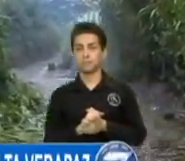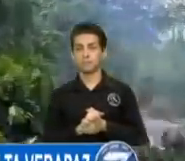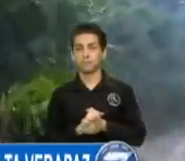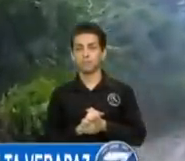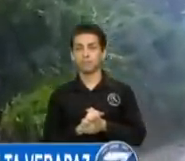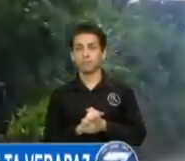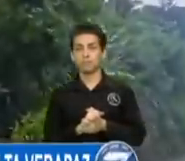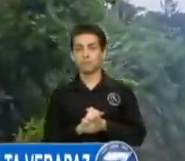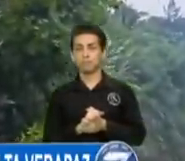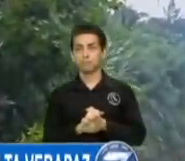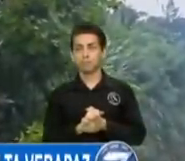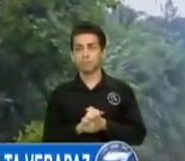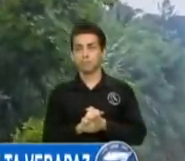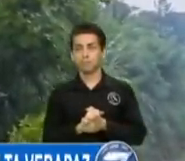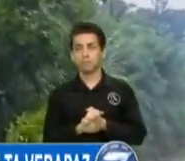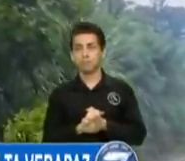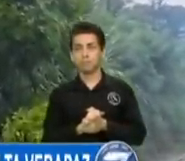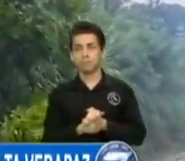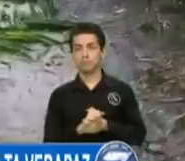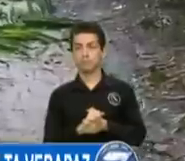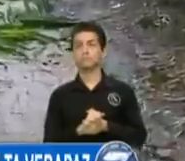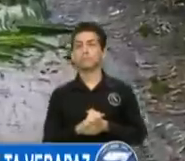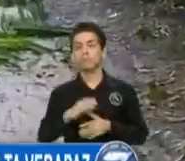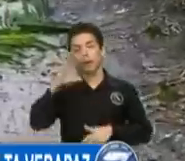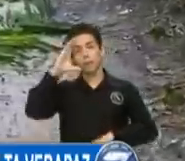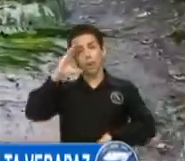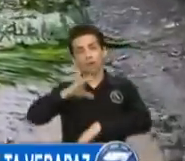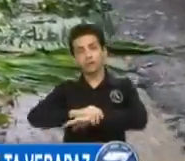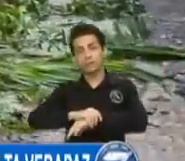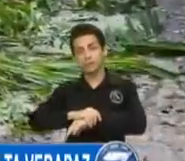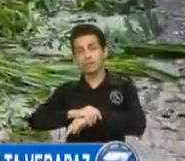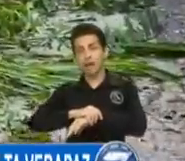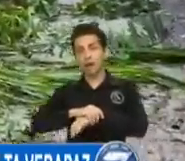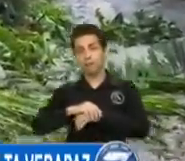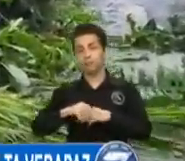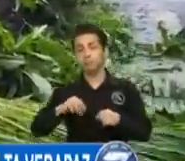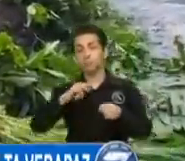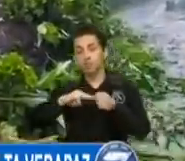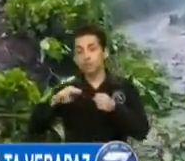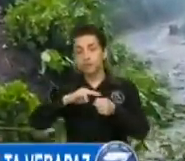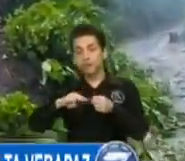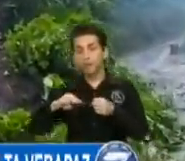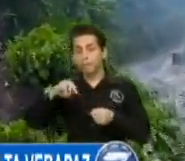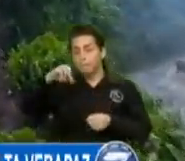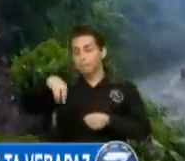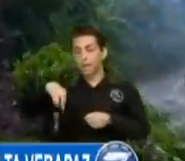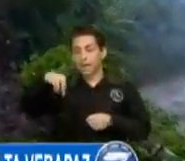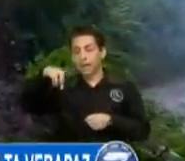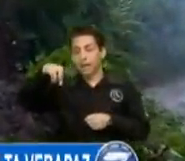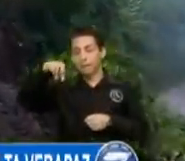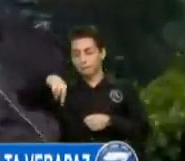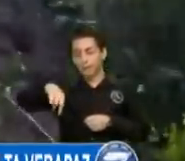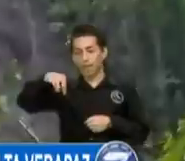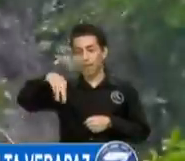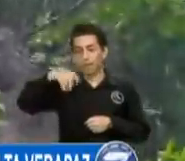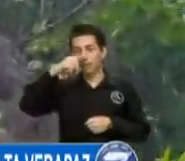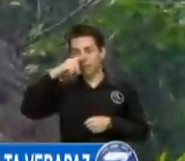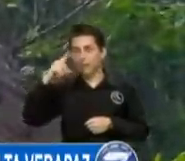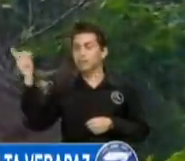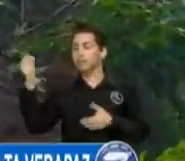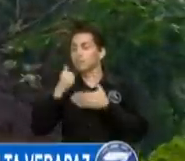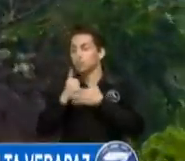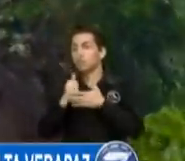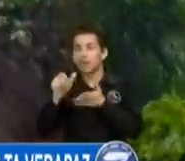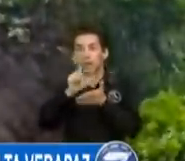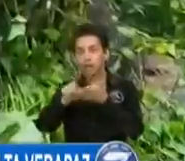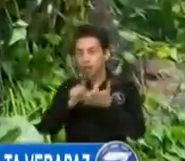En un recorrido realizado por la Policía Municipal de Tránsito de Tactic, en Alta Verapaz, se trabajó en la limpieza por un derrumbe en el sector conocido